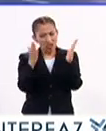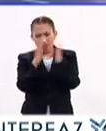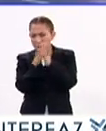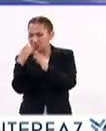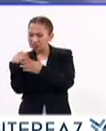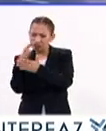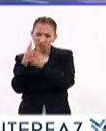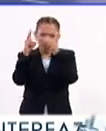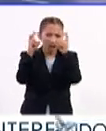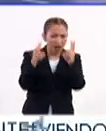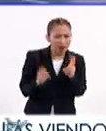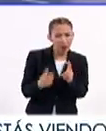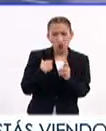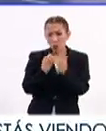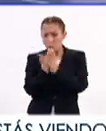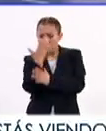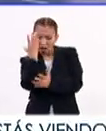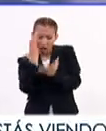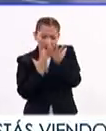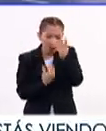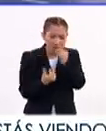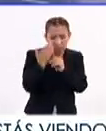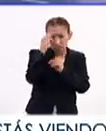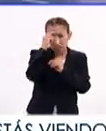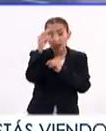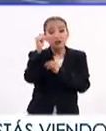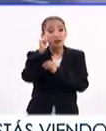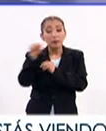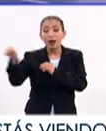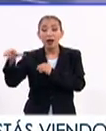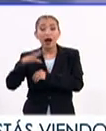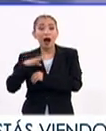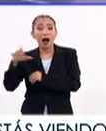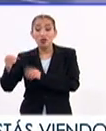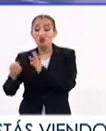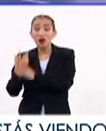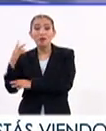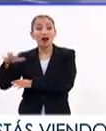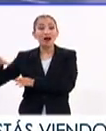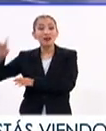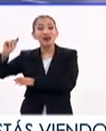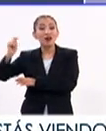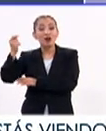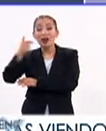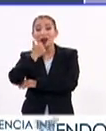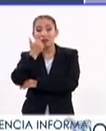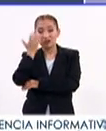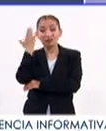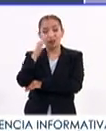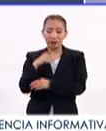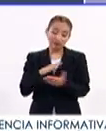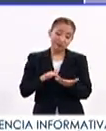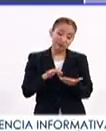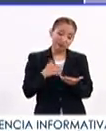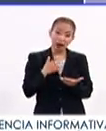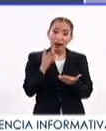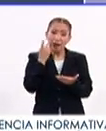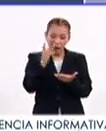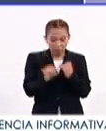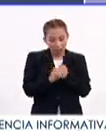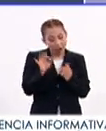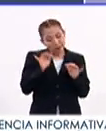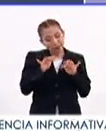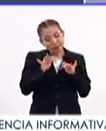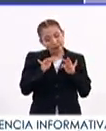lleven, por más actualizada y bien que esté, siempre están expuestos a esa nueva realidad, a que los alumnos también entren a la